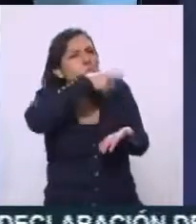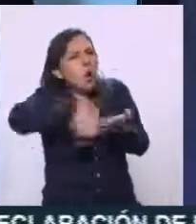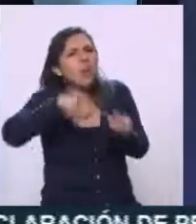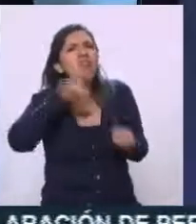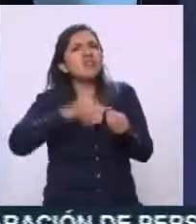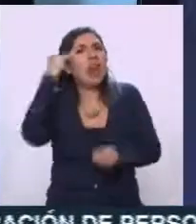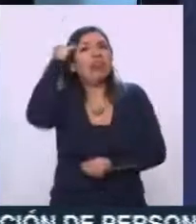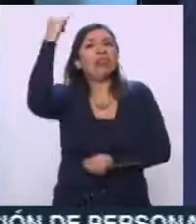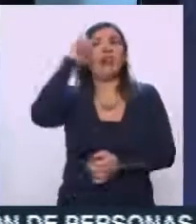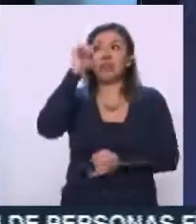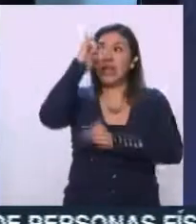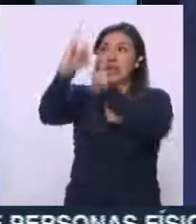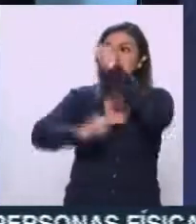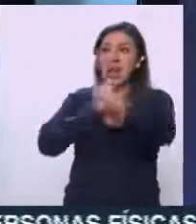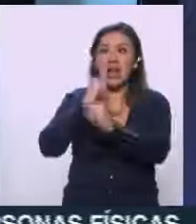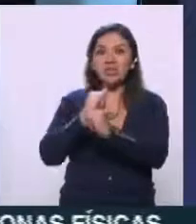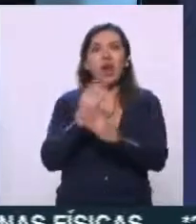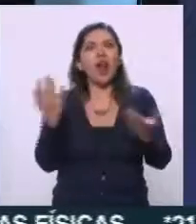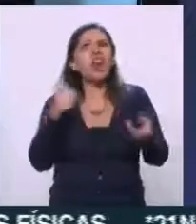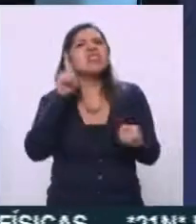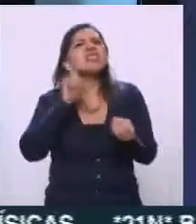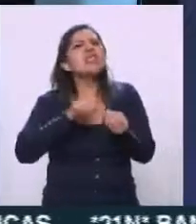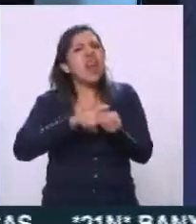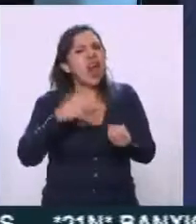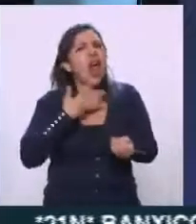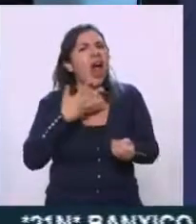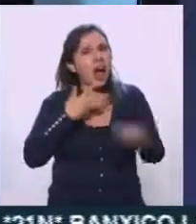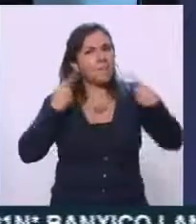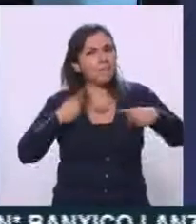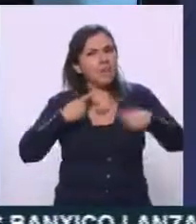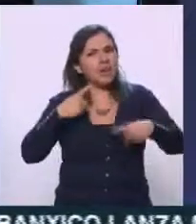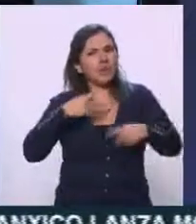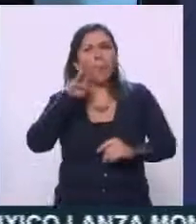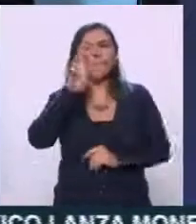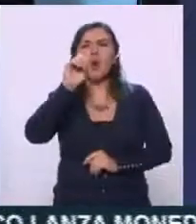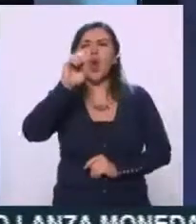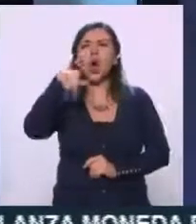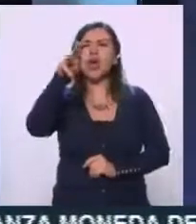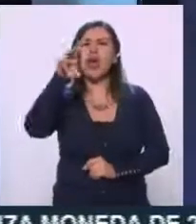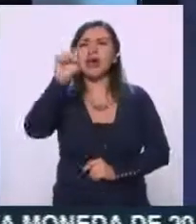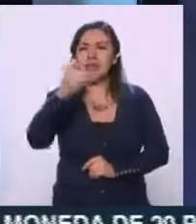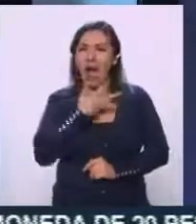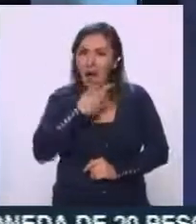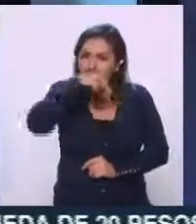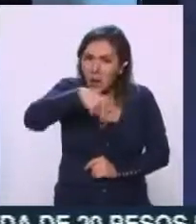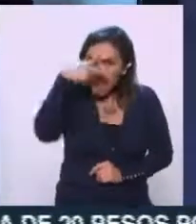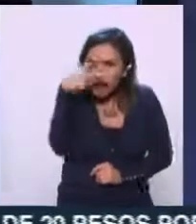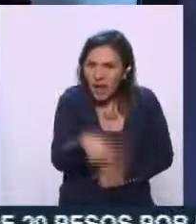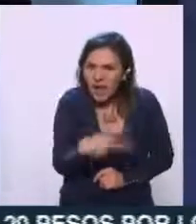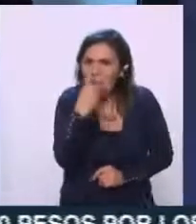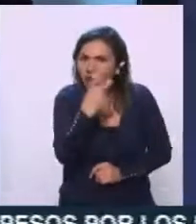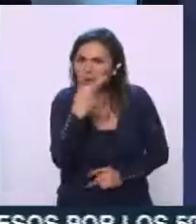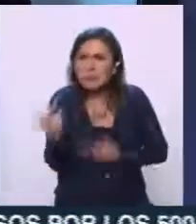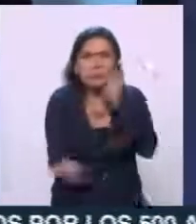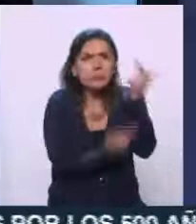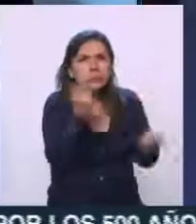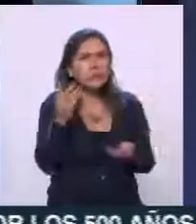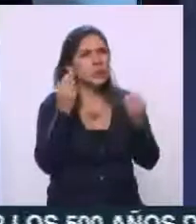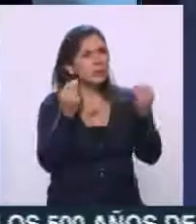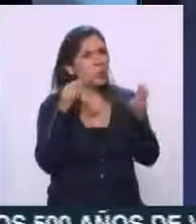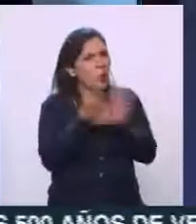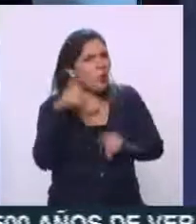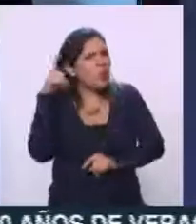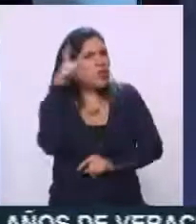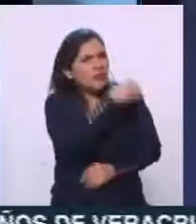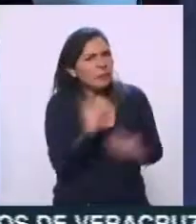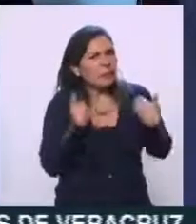opera, son internacionales, tienen de alguna manera brokers aquí en México, representantes, resulta, parece ser un entremado muy